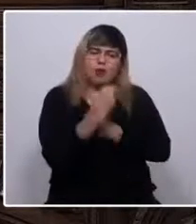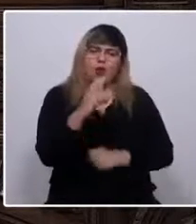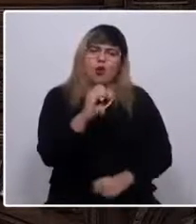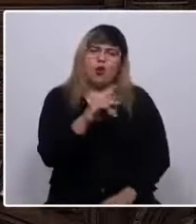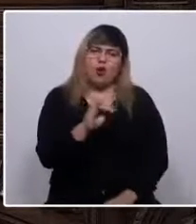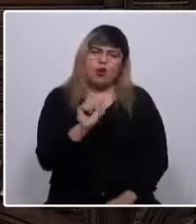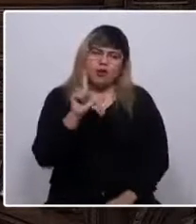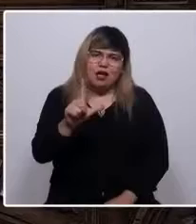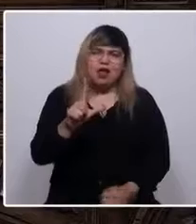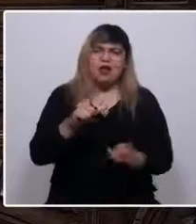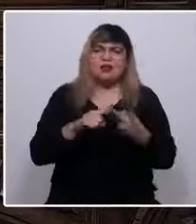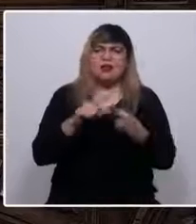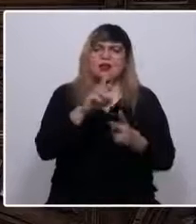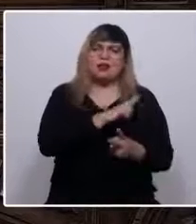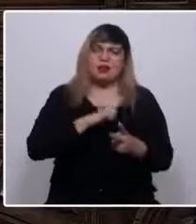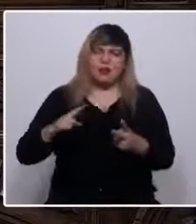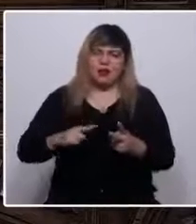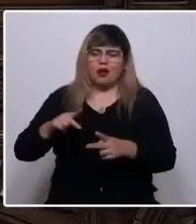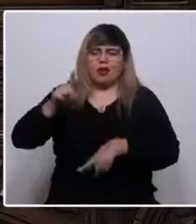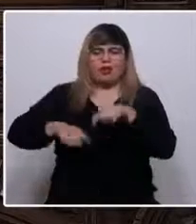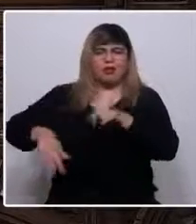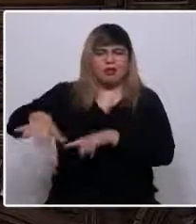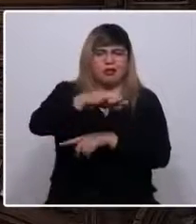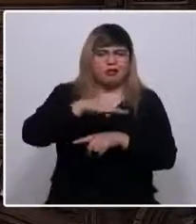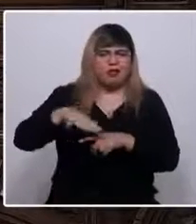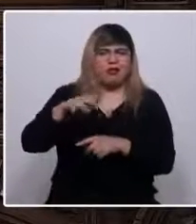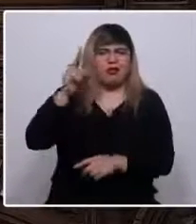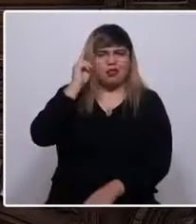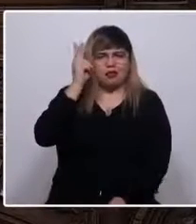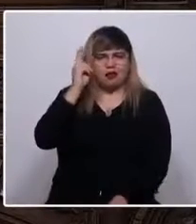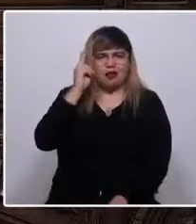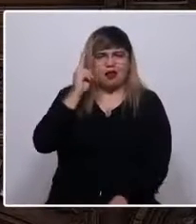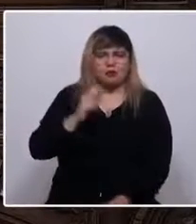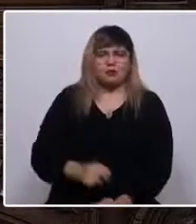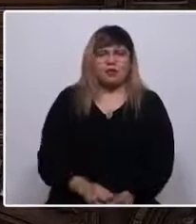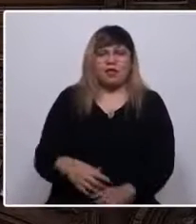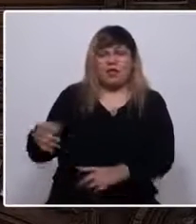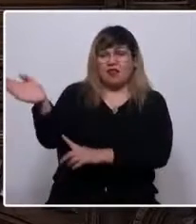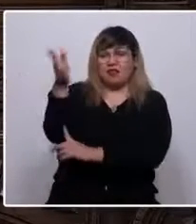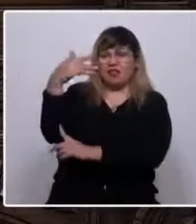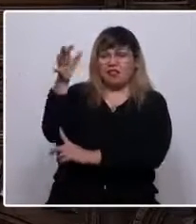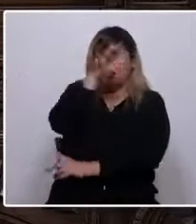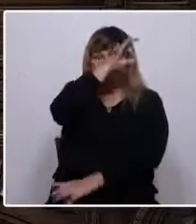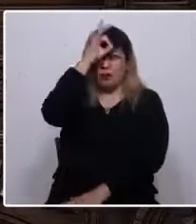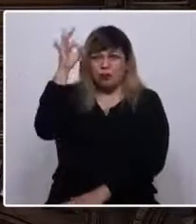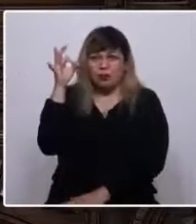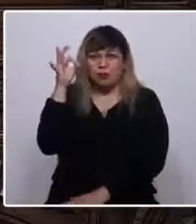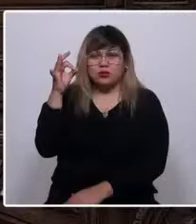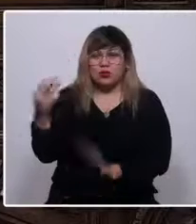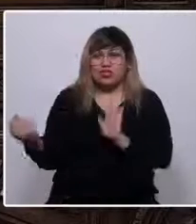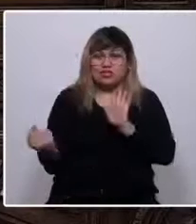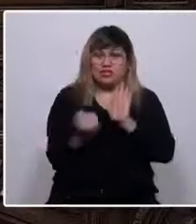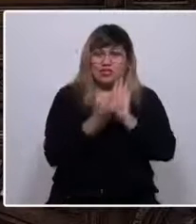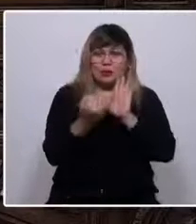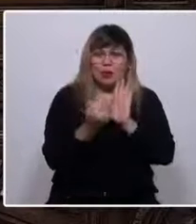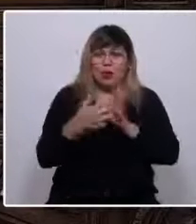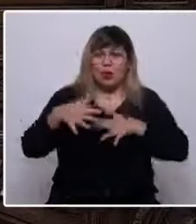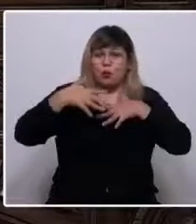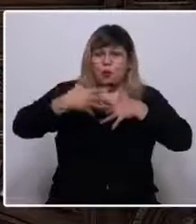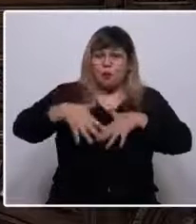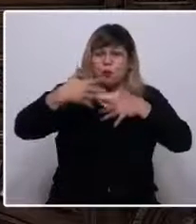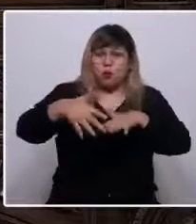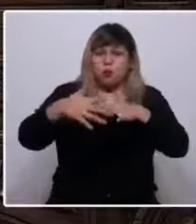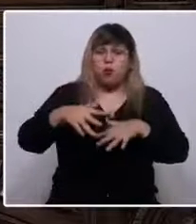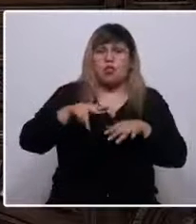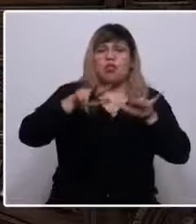de las tierras indígenas. El hecho de que la bandera mapuche sea un símbolo de la movilización del